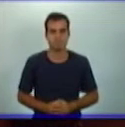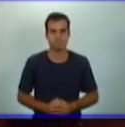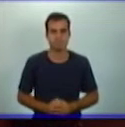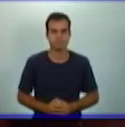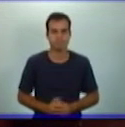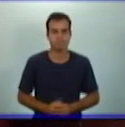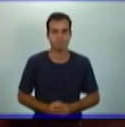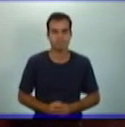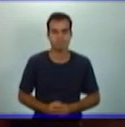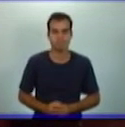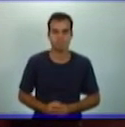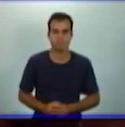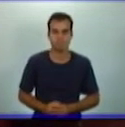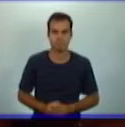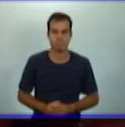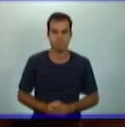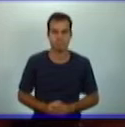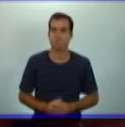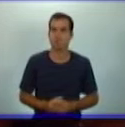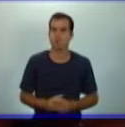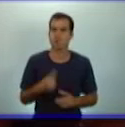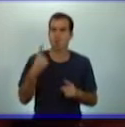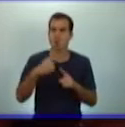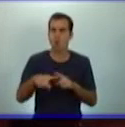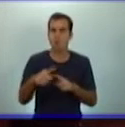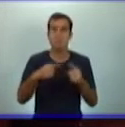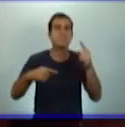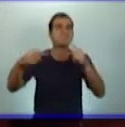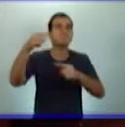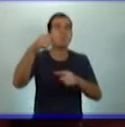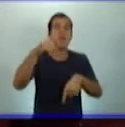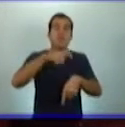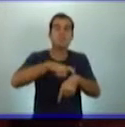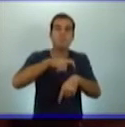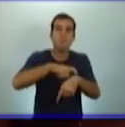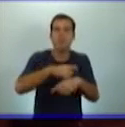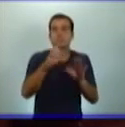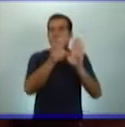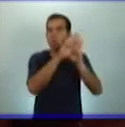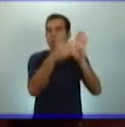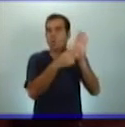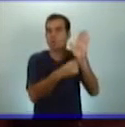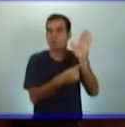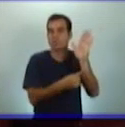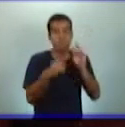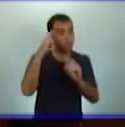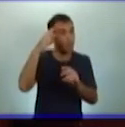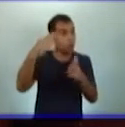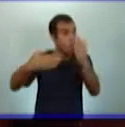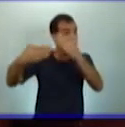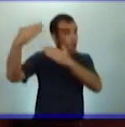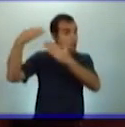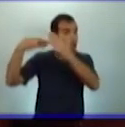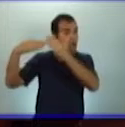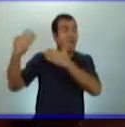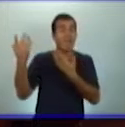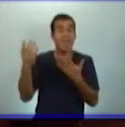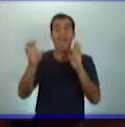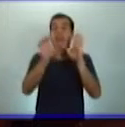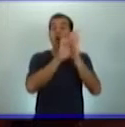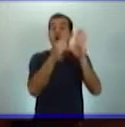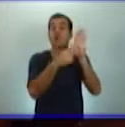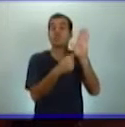son los principales momentos constitucionales. ¿Te recuerdas cuando trabajaste las constituciones